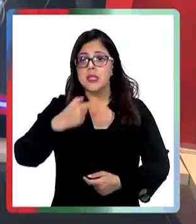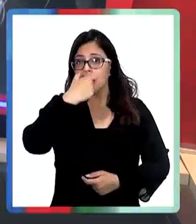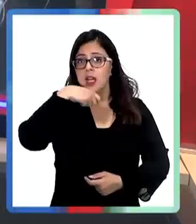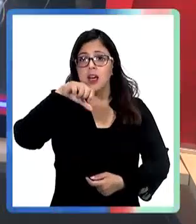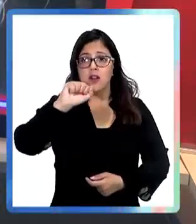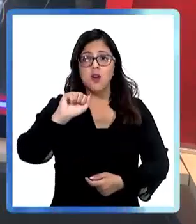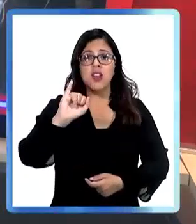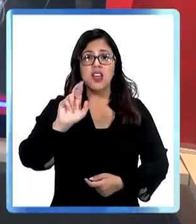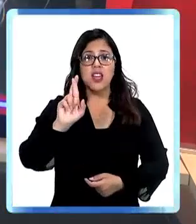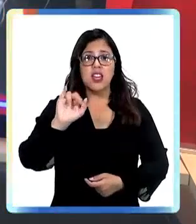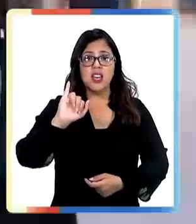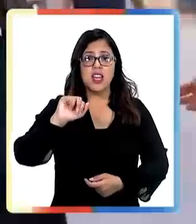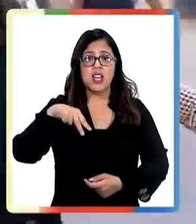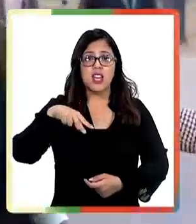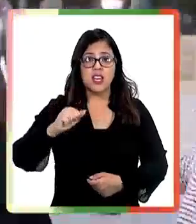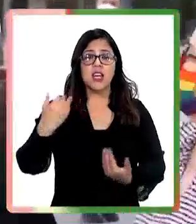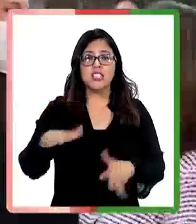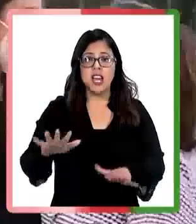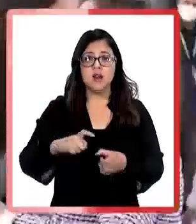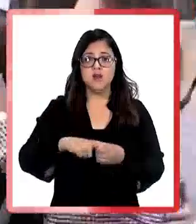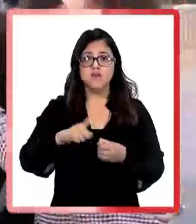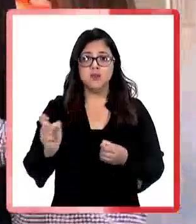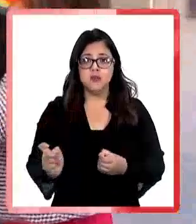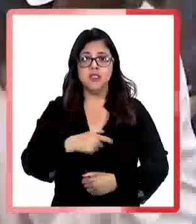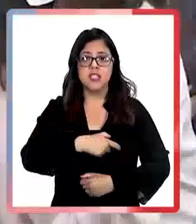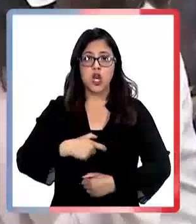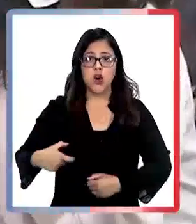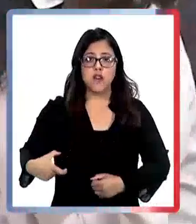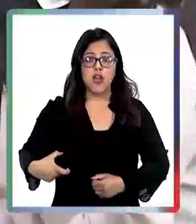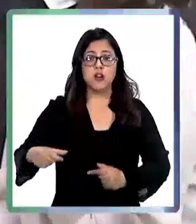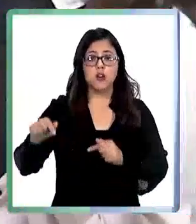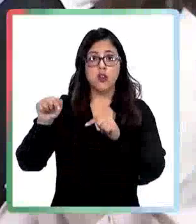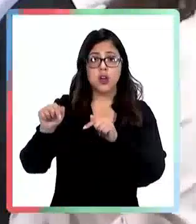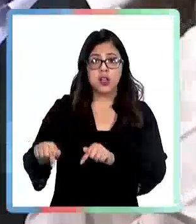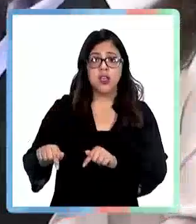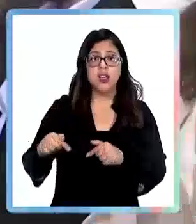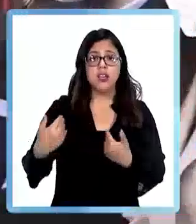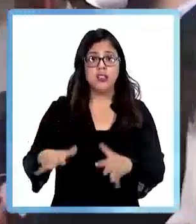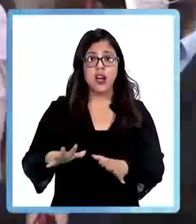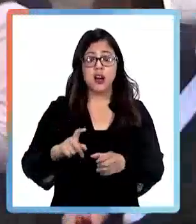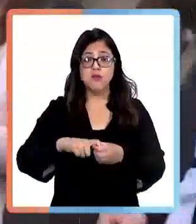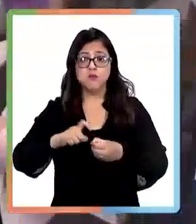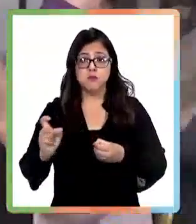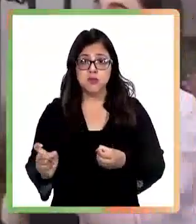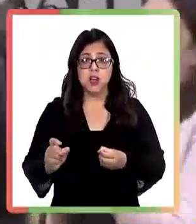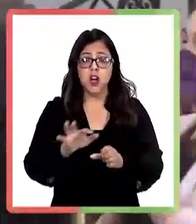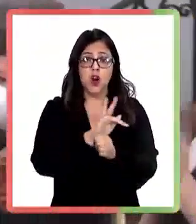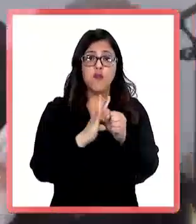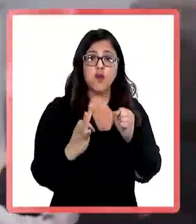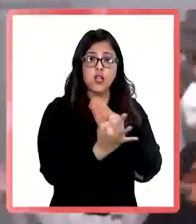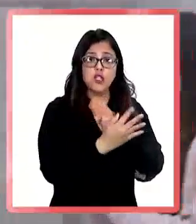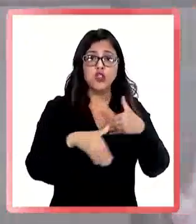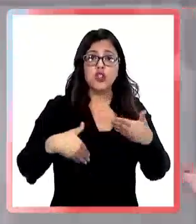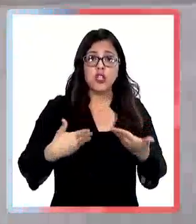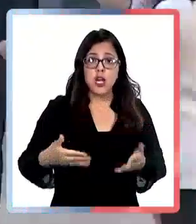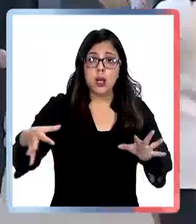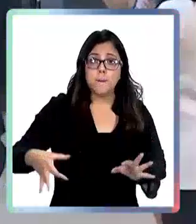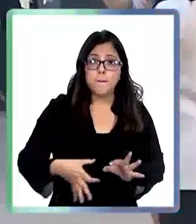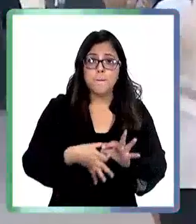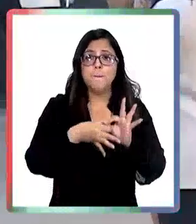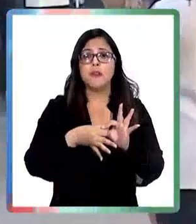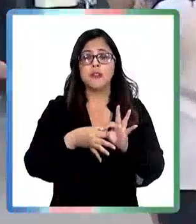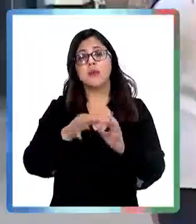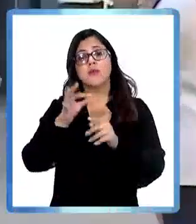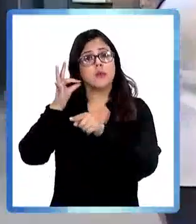Irina Caramanos, confirmó su próxima salida del gobierno. De esta manera, luego de su retiro, las fundaciones que actualmente preside la